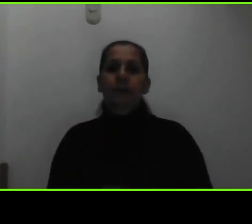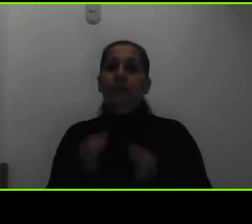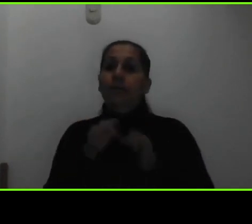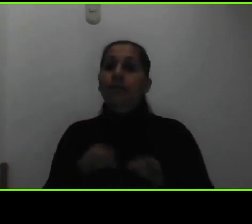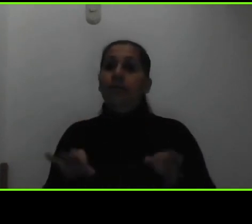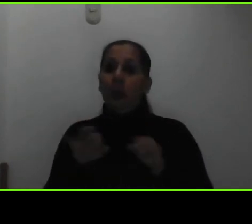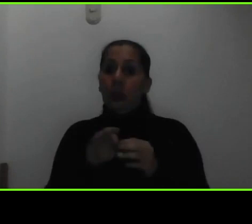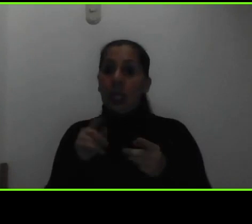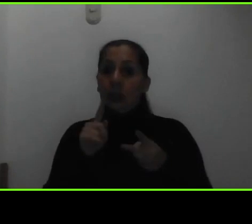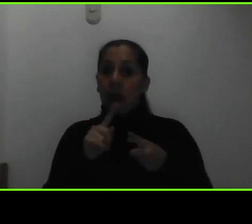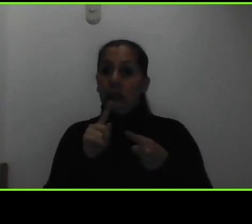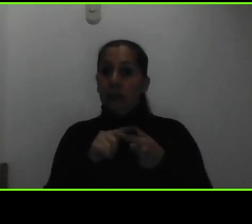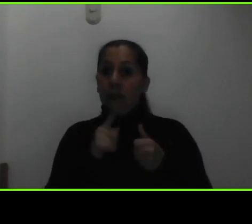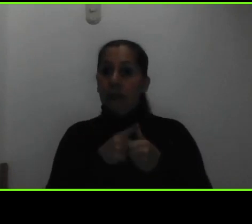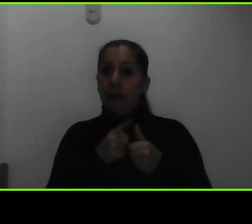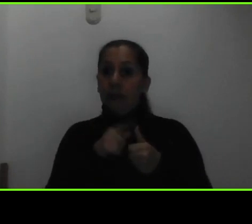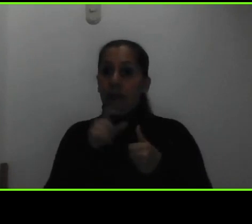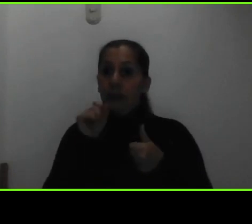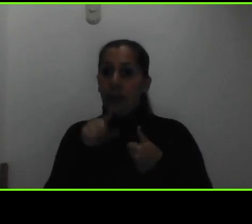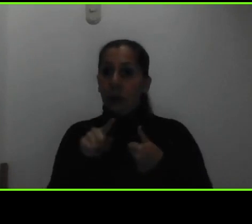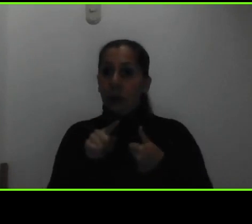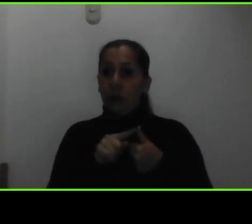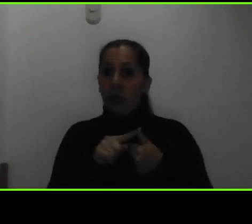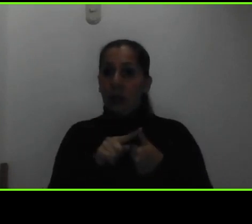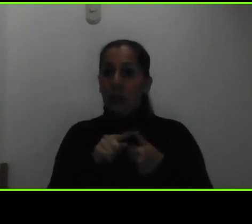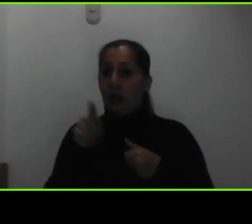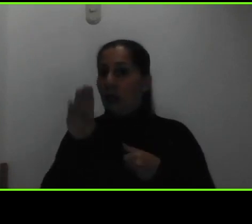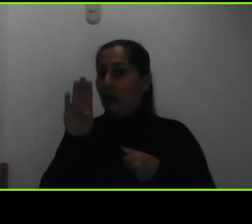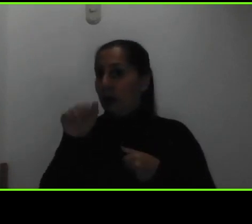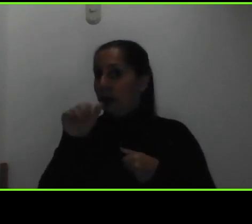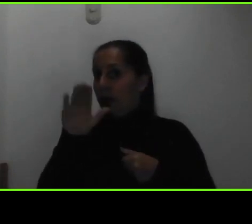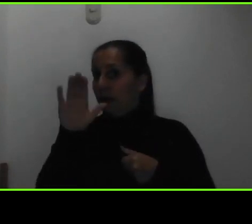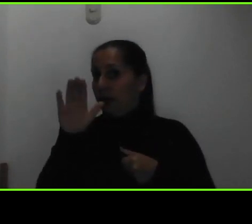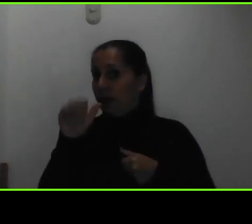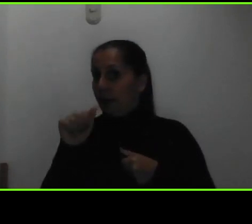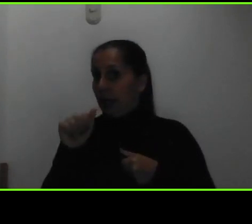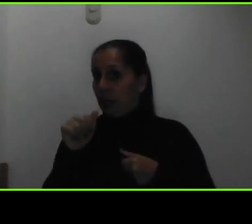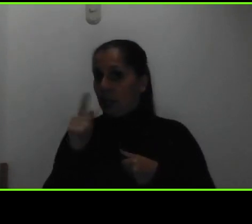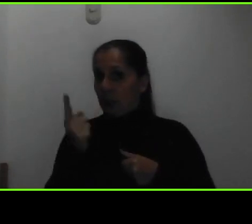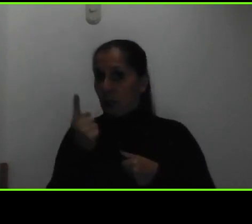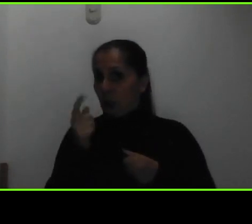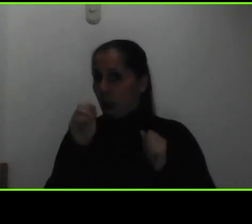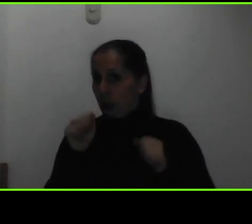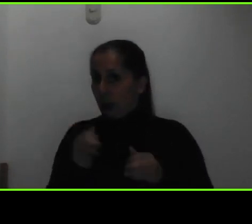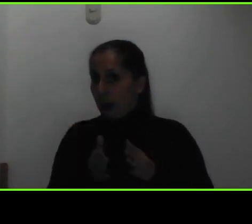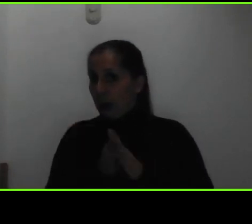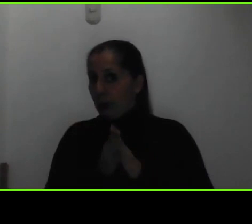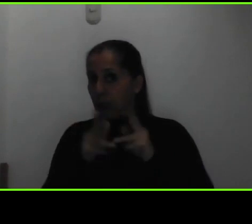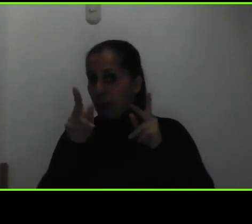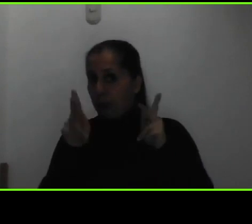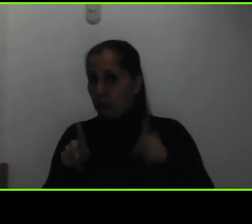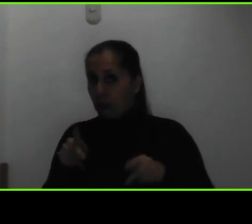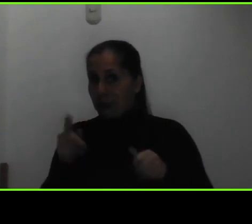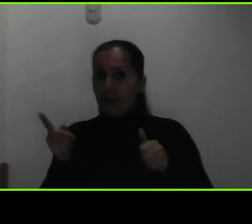que nos preguntan y es si esta es una beca que solamente puede realizar las personas de primer ingreso